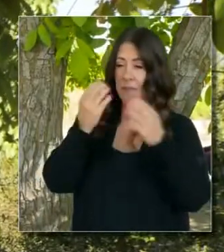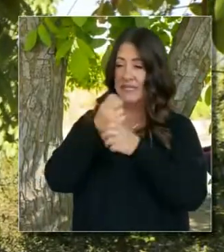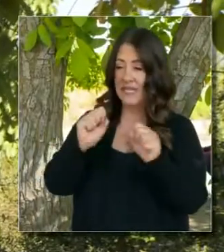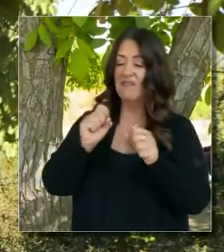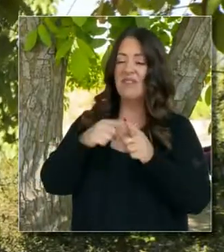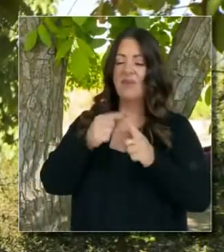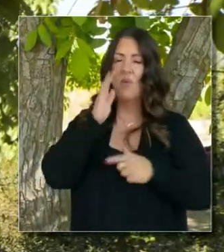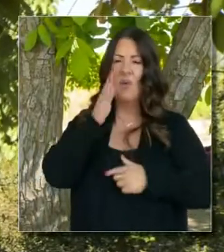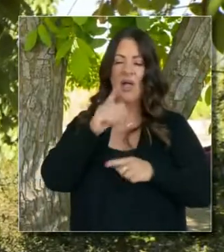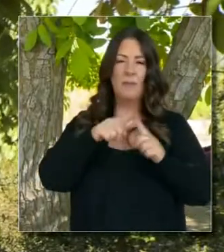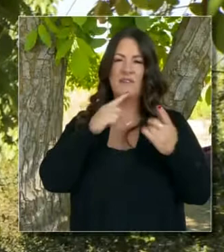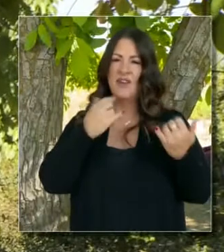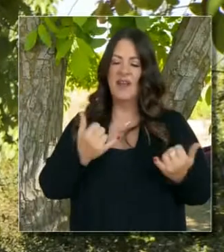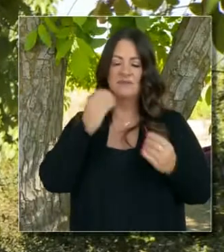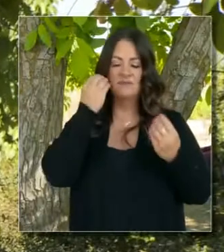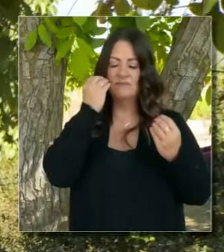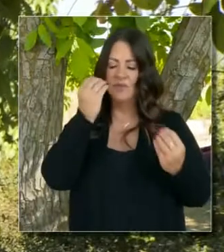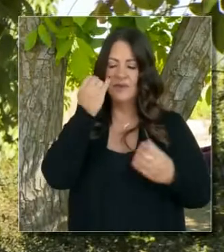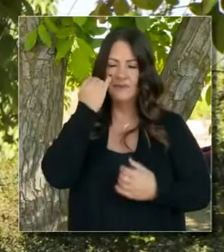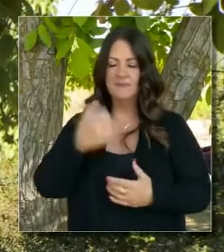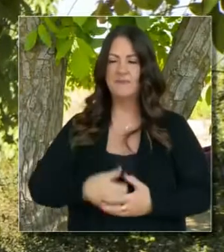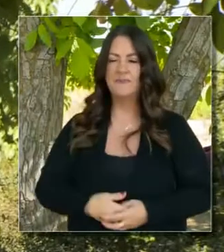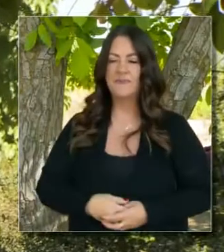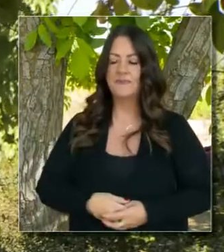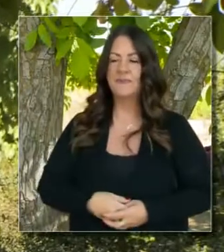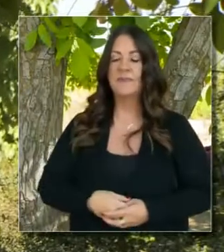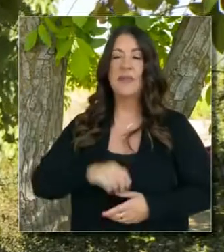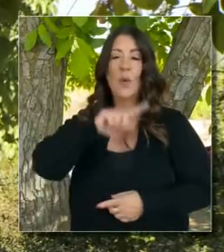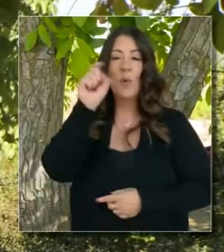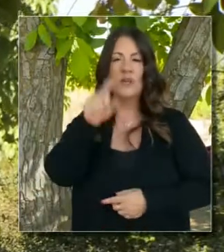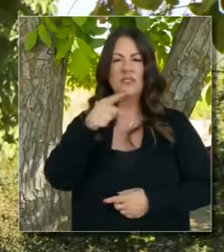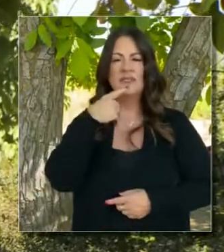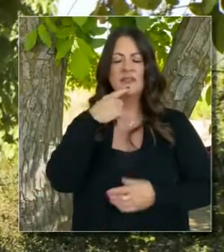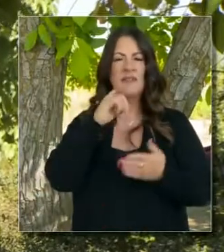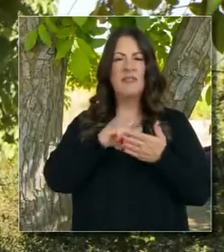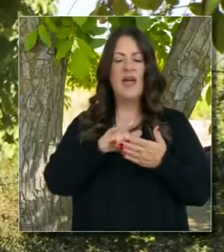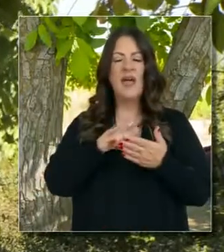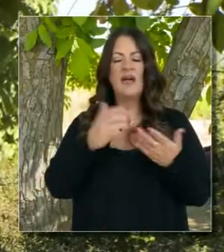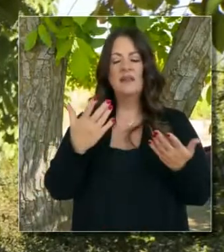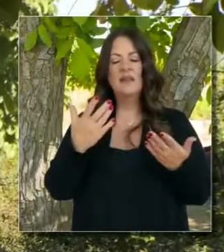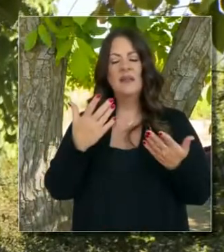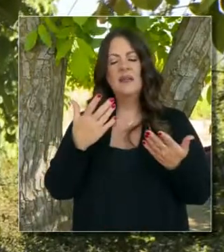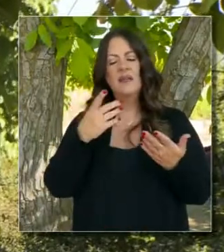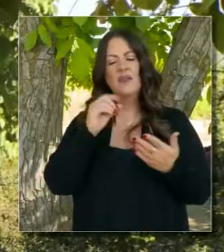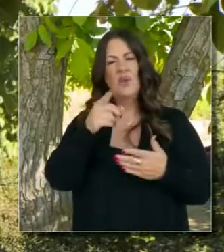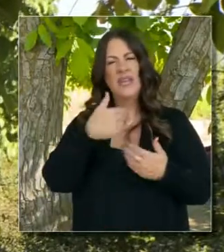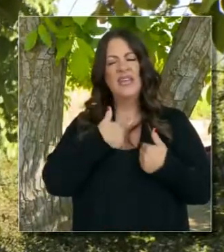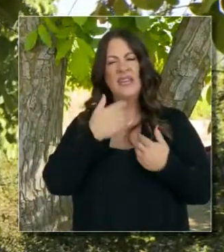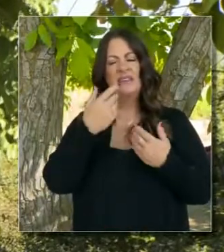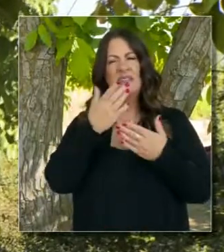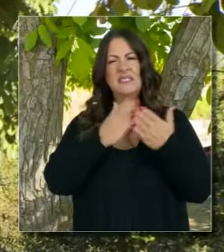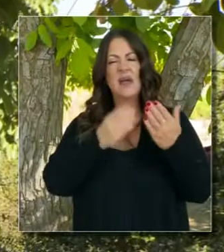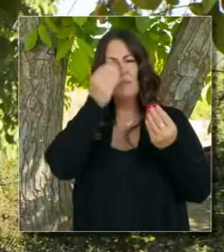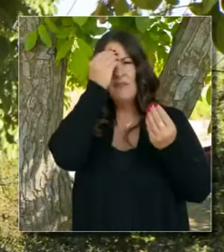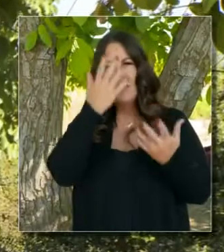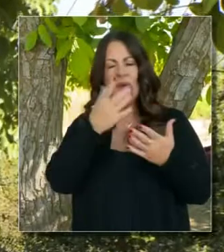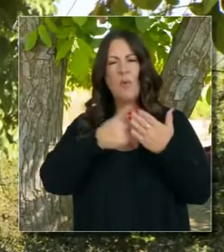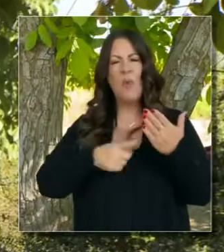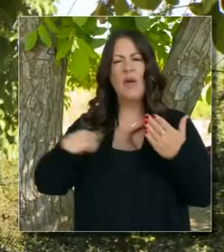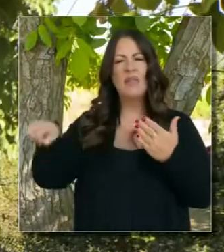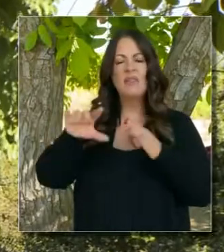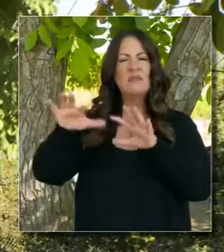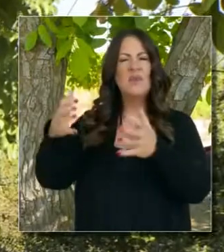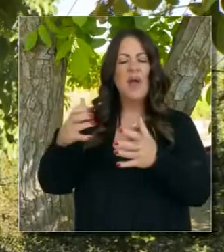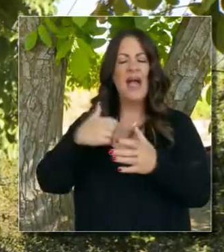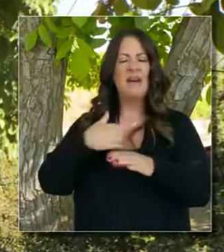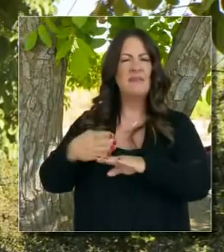Recuerdo que la última vez que usted habló acerca del grupo de trabajo económico en una de las ruedas de prensa, dijo que estaba ayudando con las guías a los sectores. ¿Nos